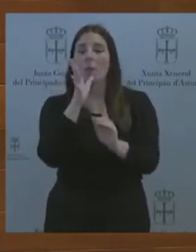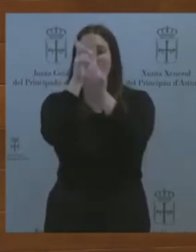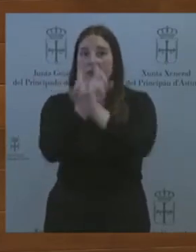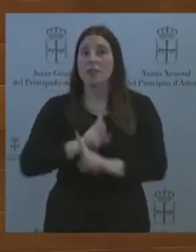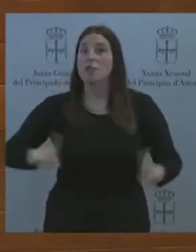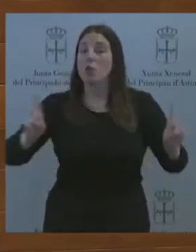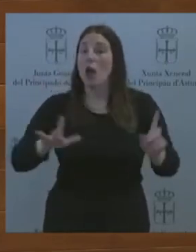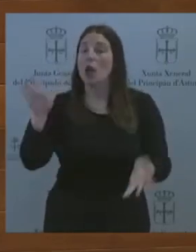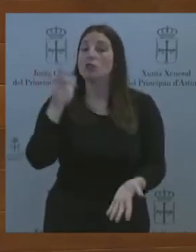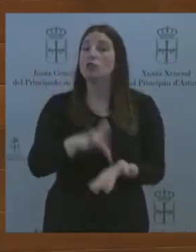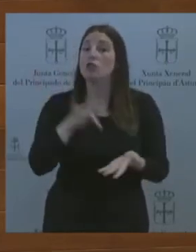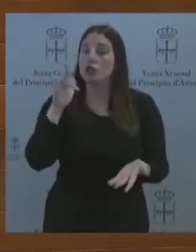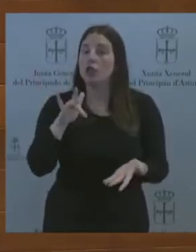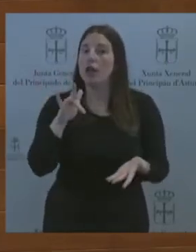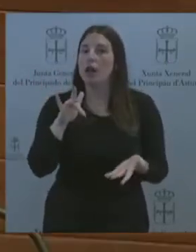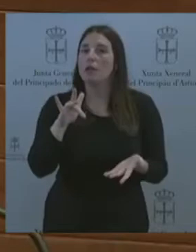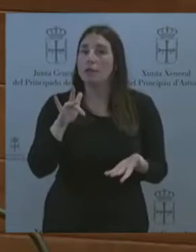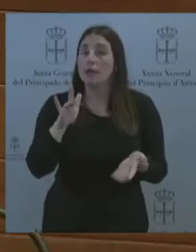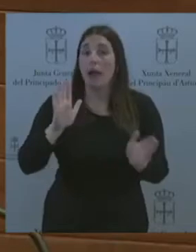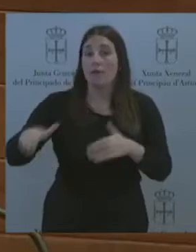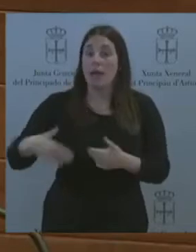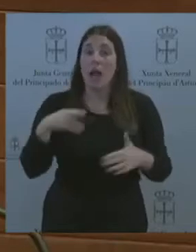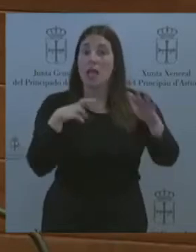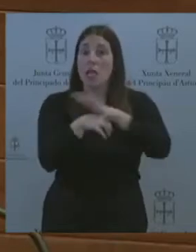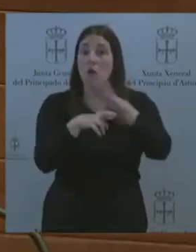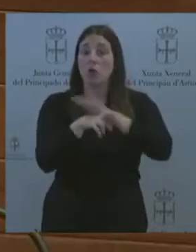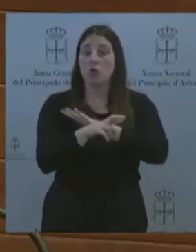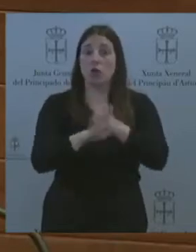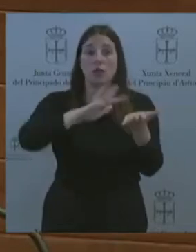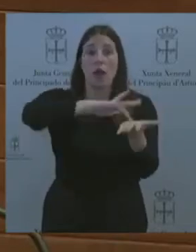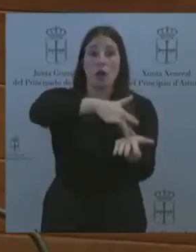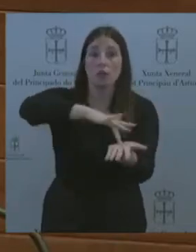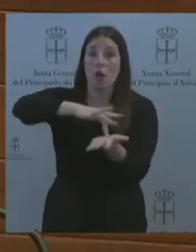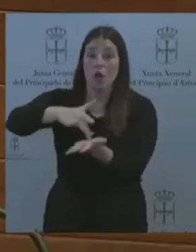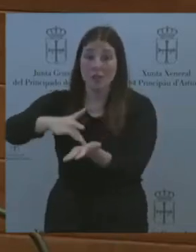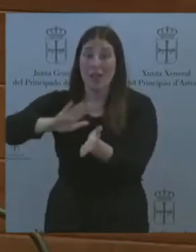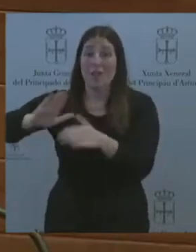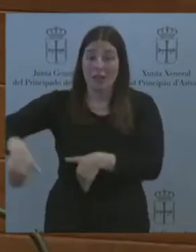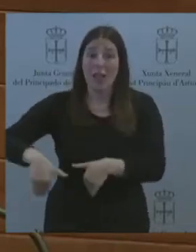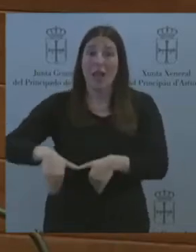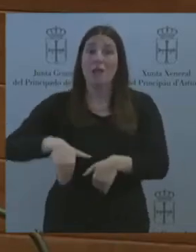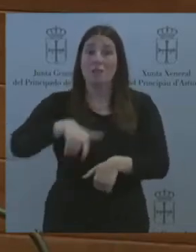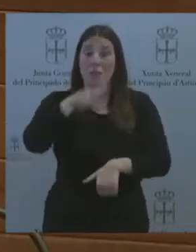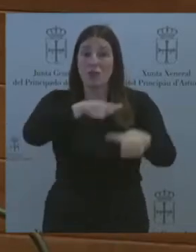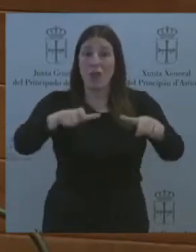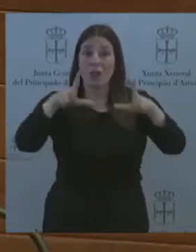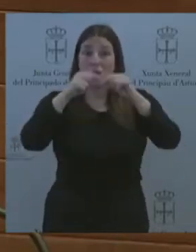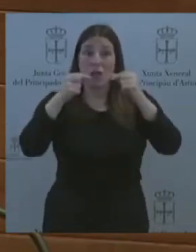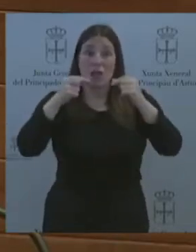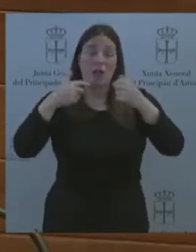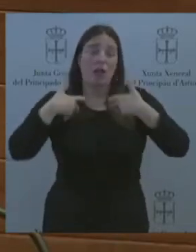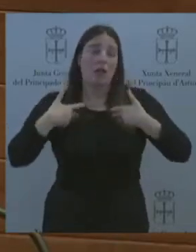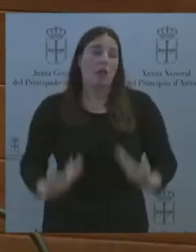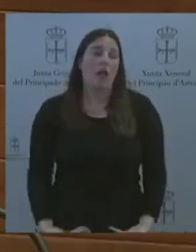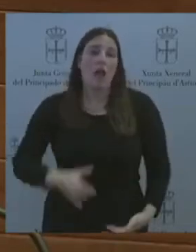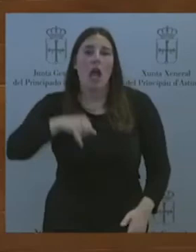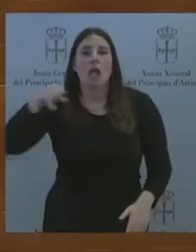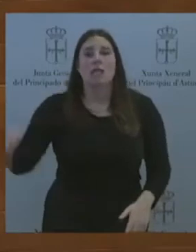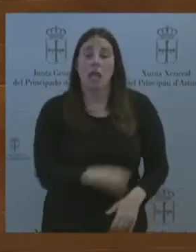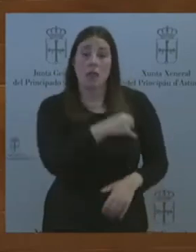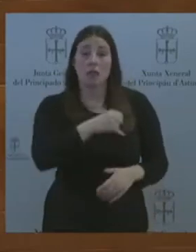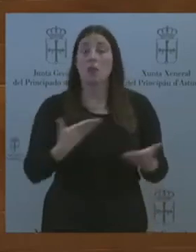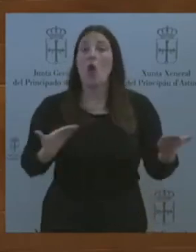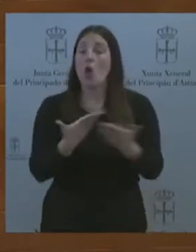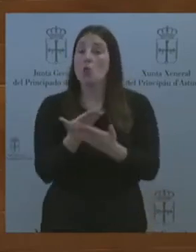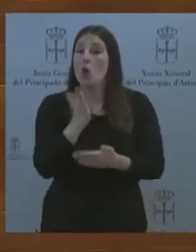sus recursos y agotando a los asturianos. Sus propuestas, sus iniciativas quedarán en promesas vacías,